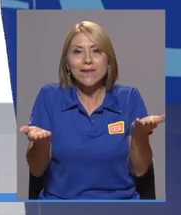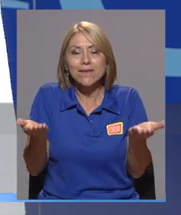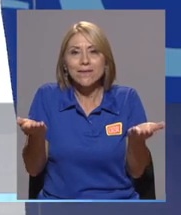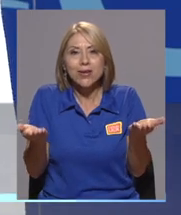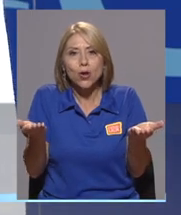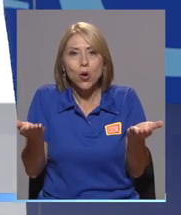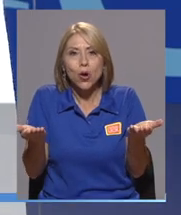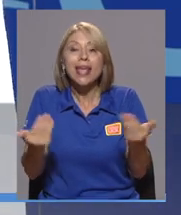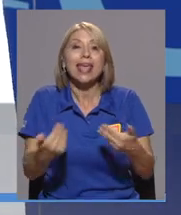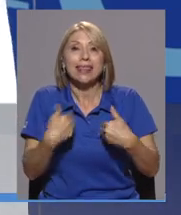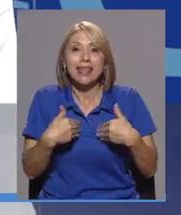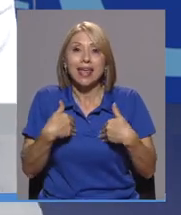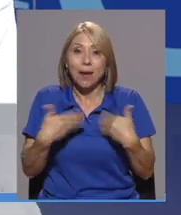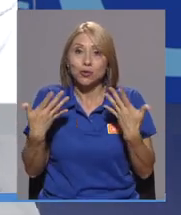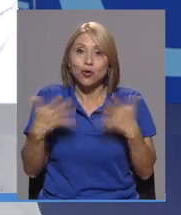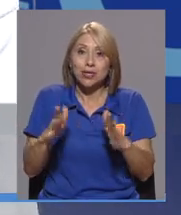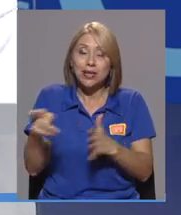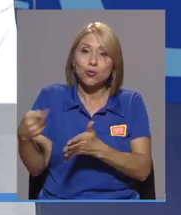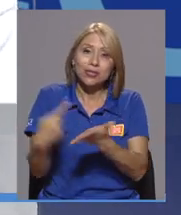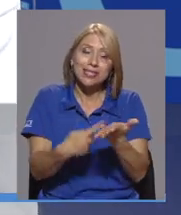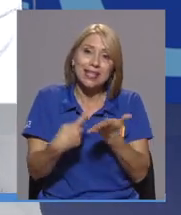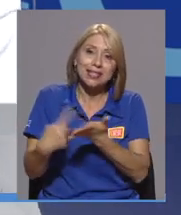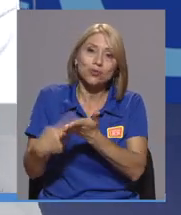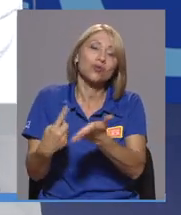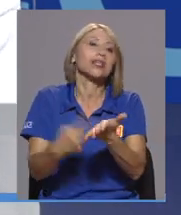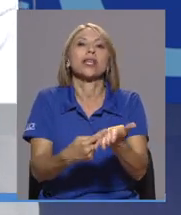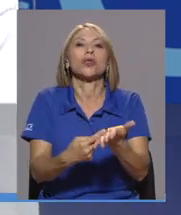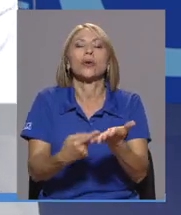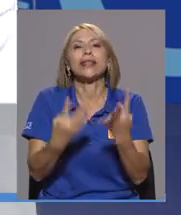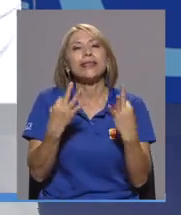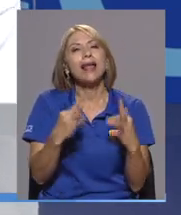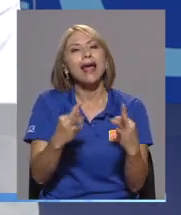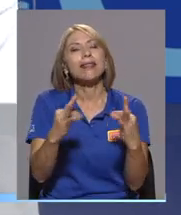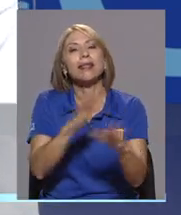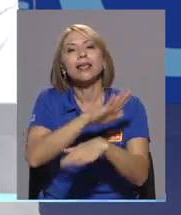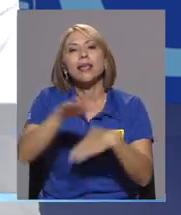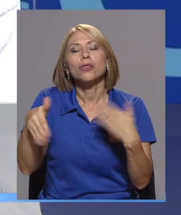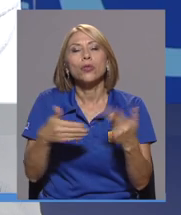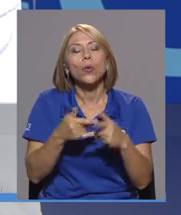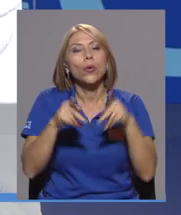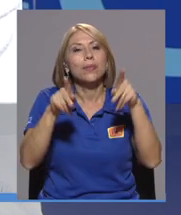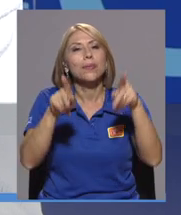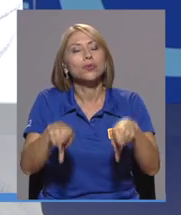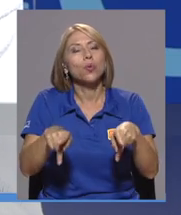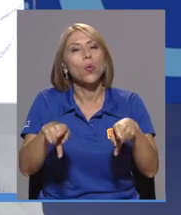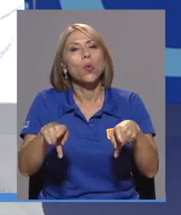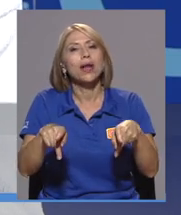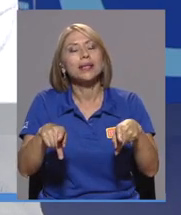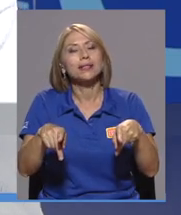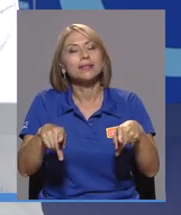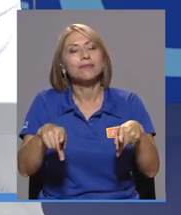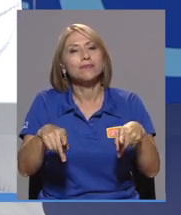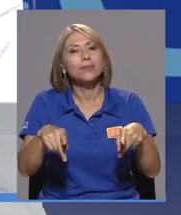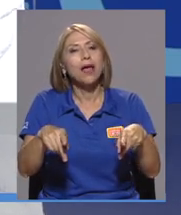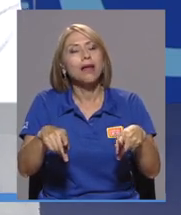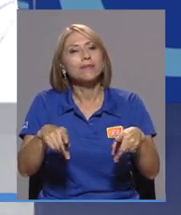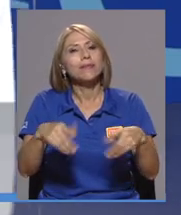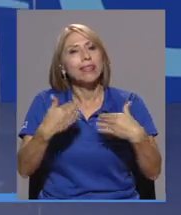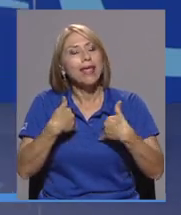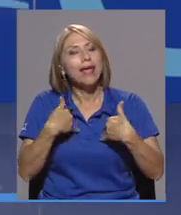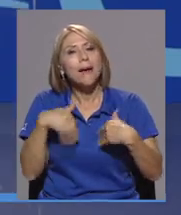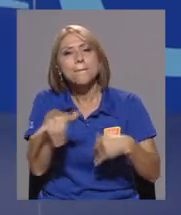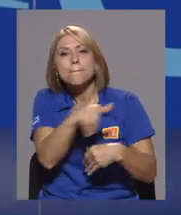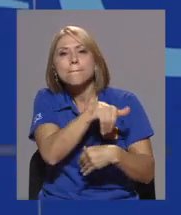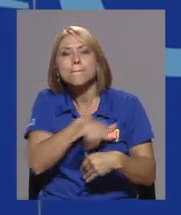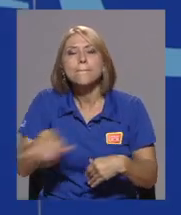que lleguemos a un punto de equilibrio en el cual tengamos precisamente lo que ustedes han discutido en este coloquio, que es tratar de